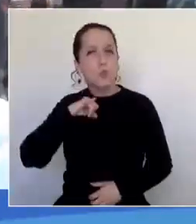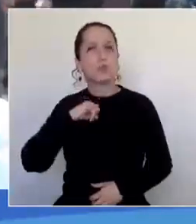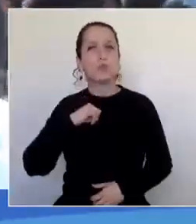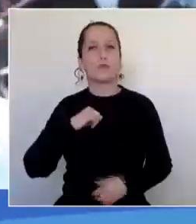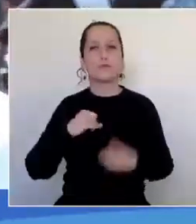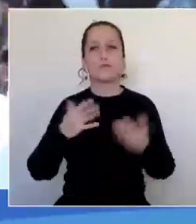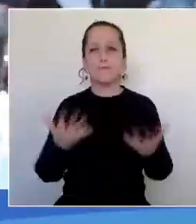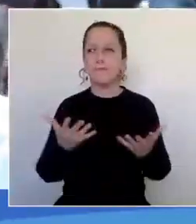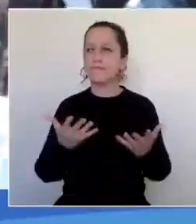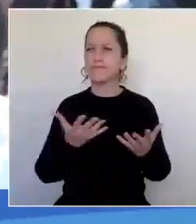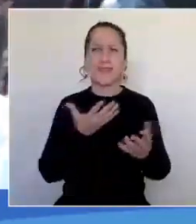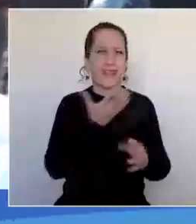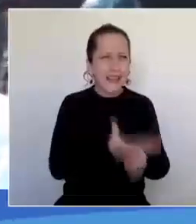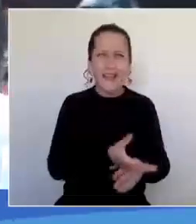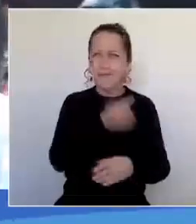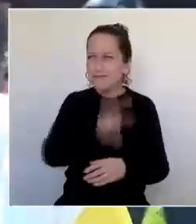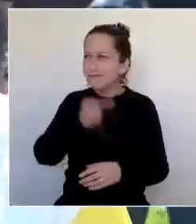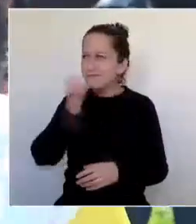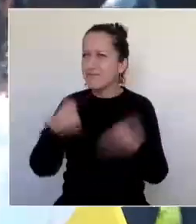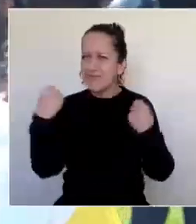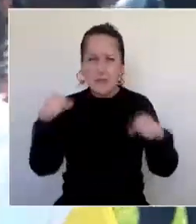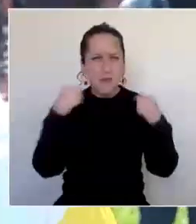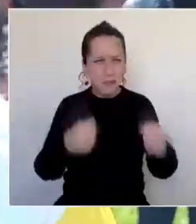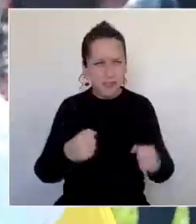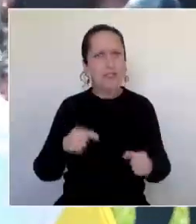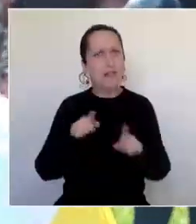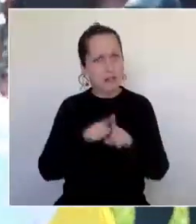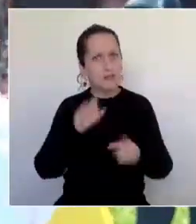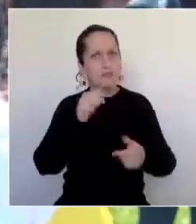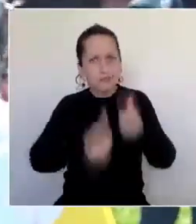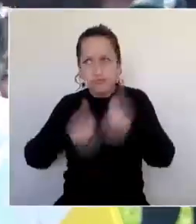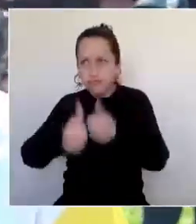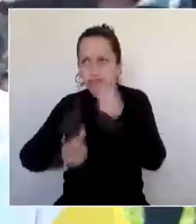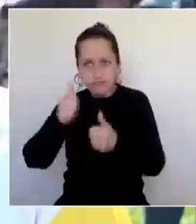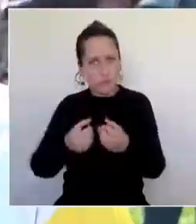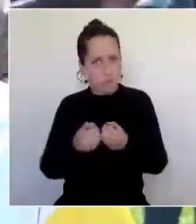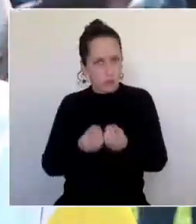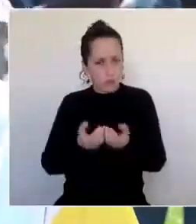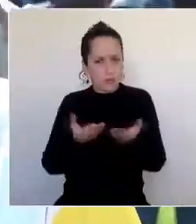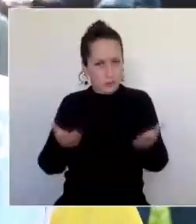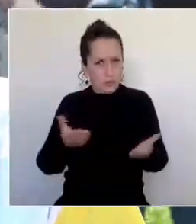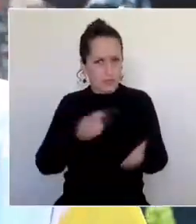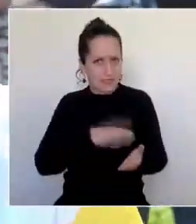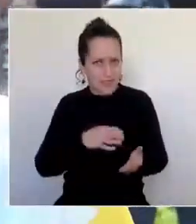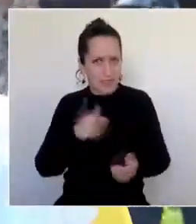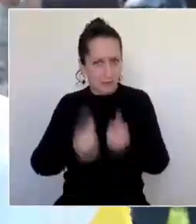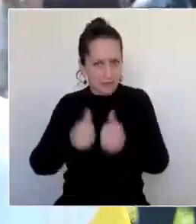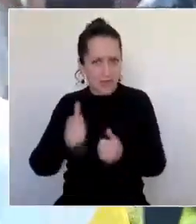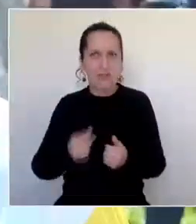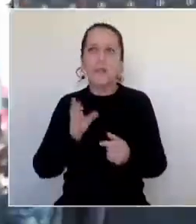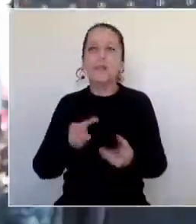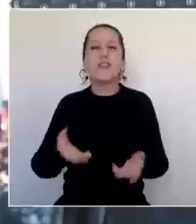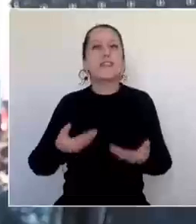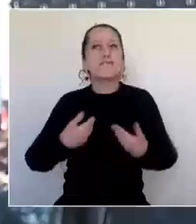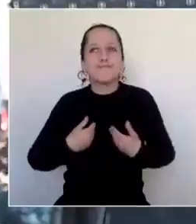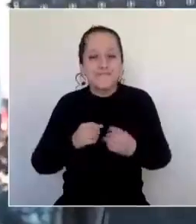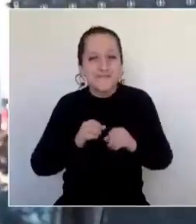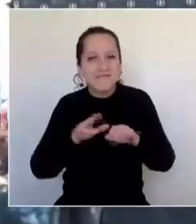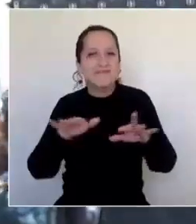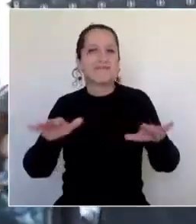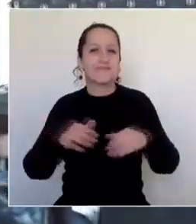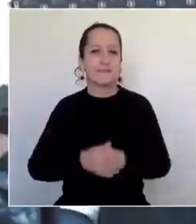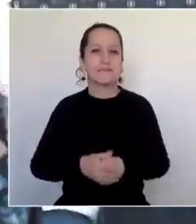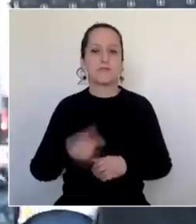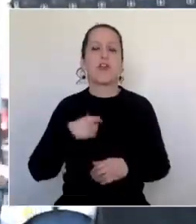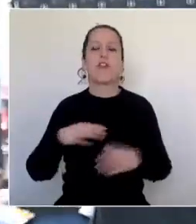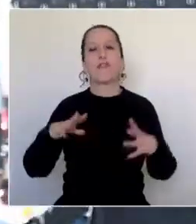orgullo tener tanto deportista participando y que la gente se impregne de esto. Feliz de poder